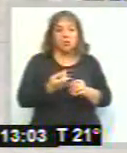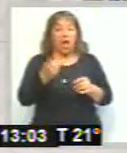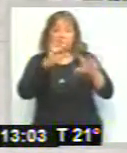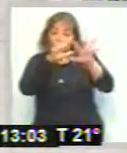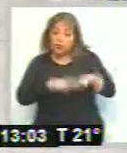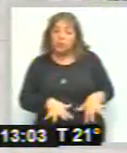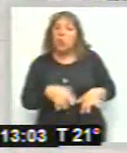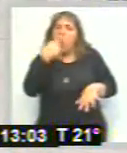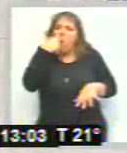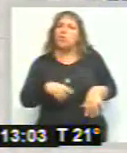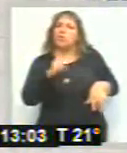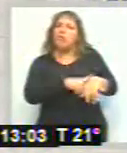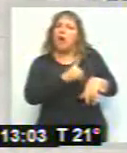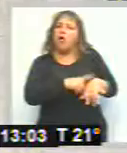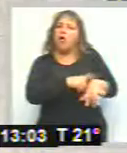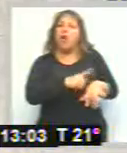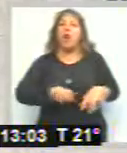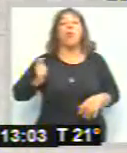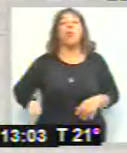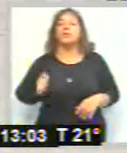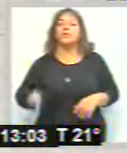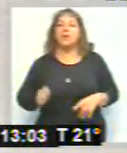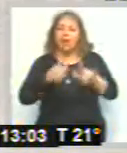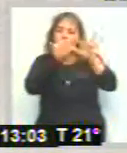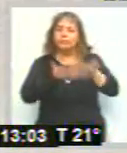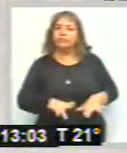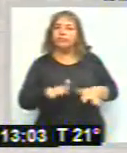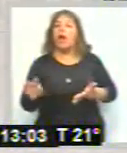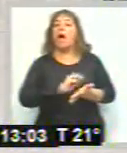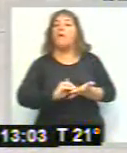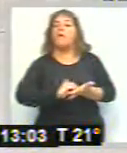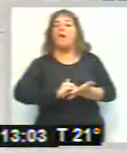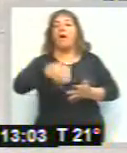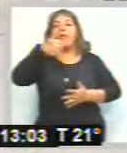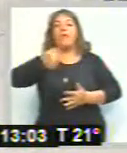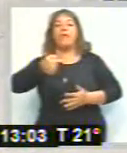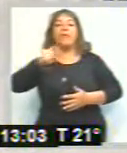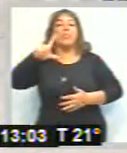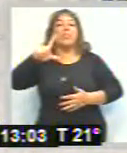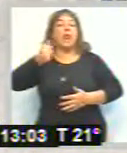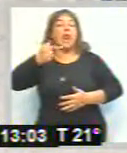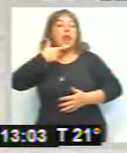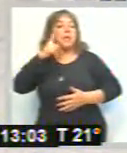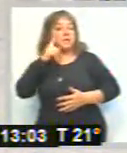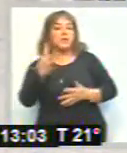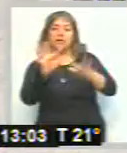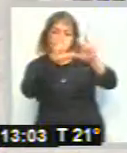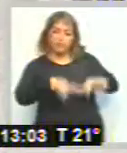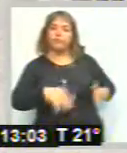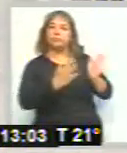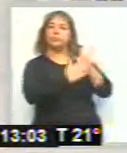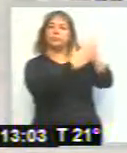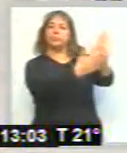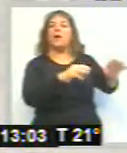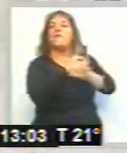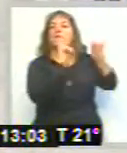ayer a última hora aquí en Ciudad Judicial. Los abogados de Gustavo Lassi presentaron información que tiene que ver